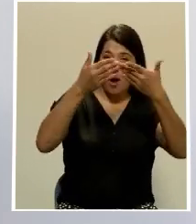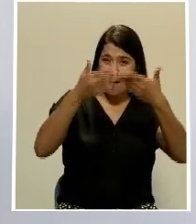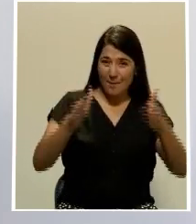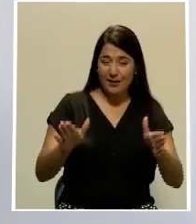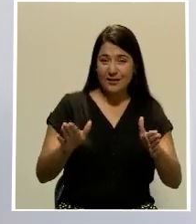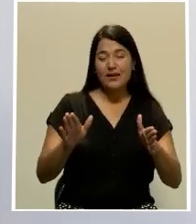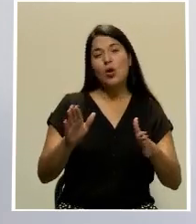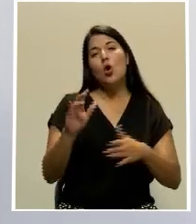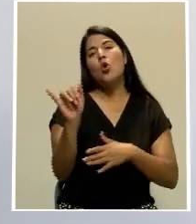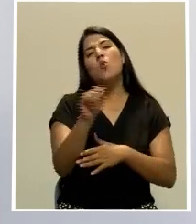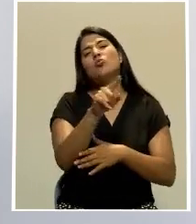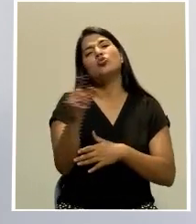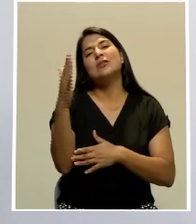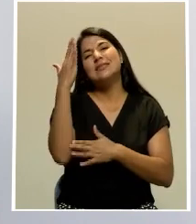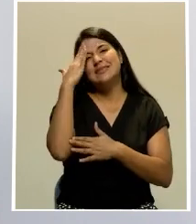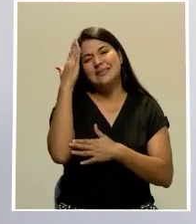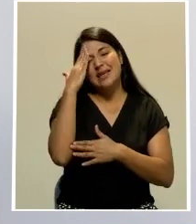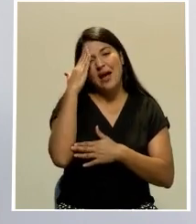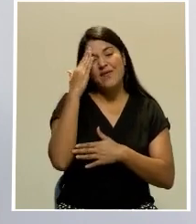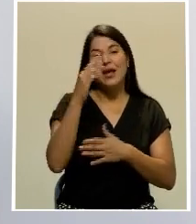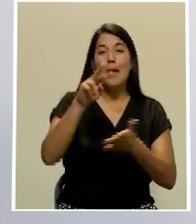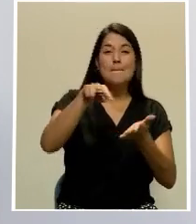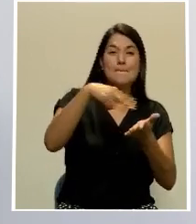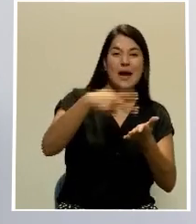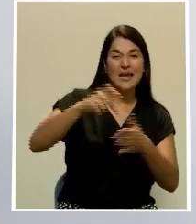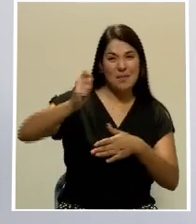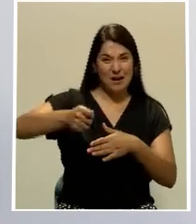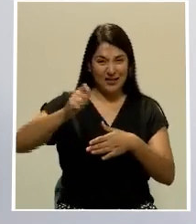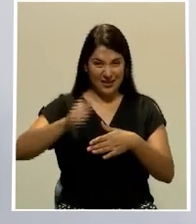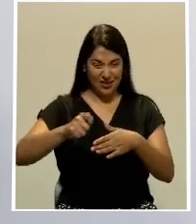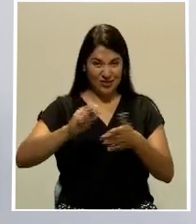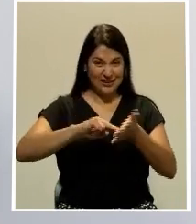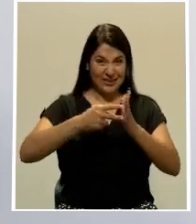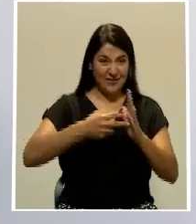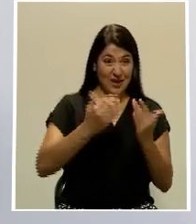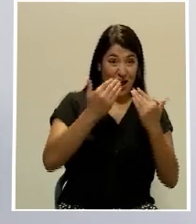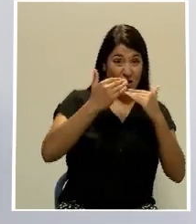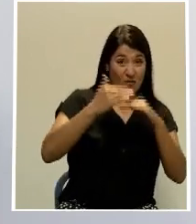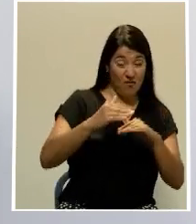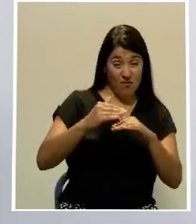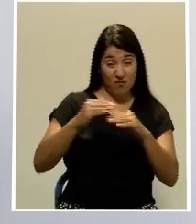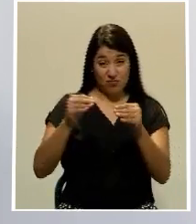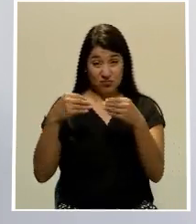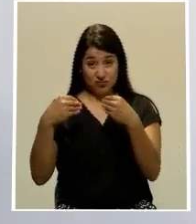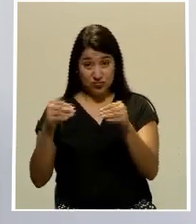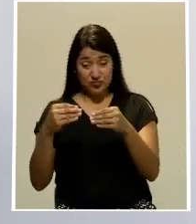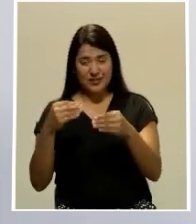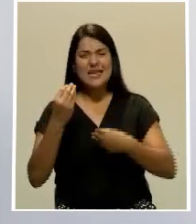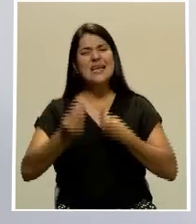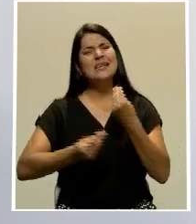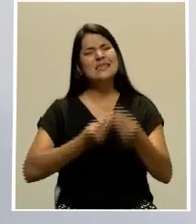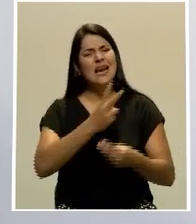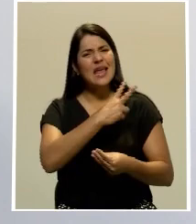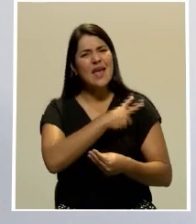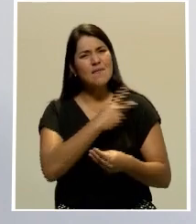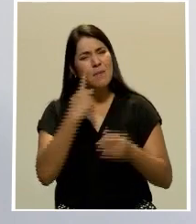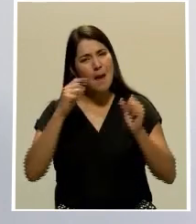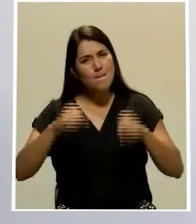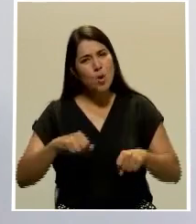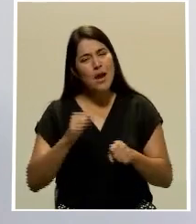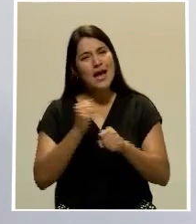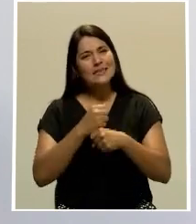nosotros hemos conocido como el baile y el martillo. Lo que el patrono tiene que hacer es cumplir con dos requisitos. Uno,